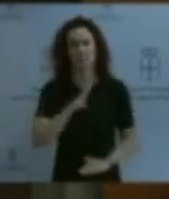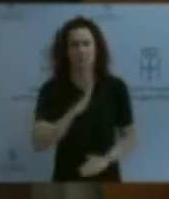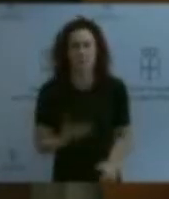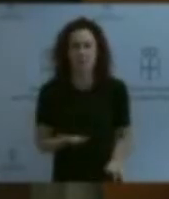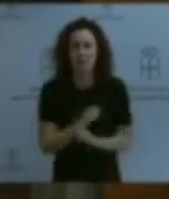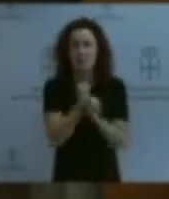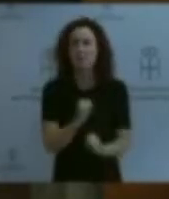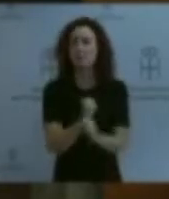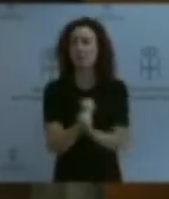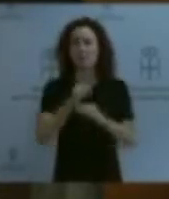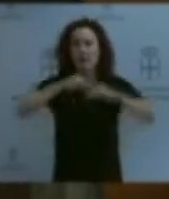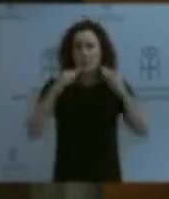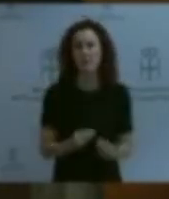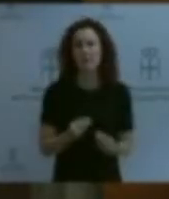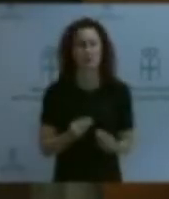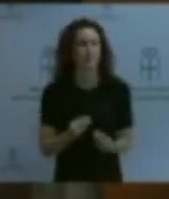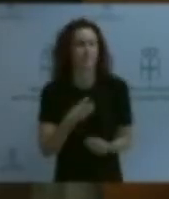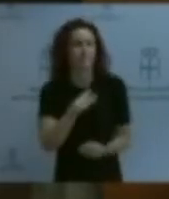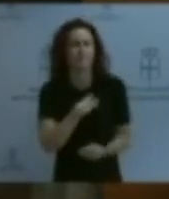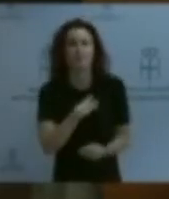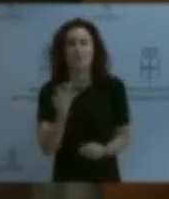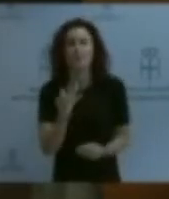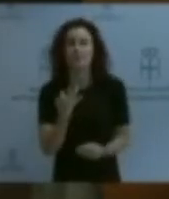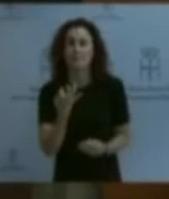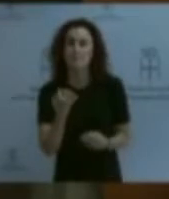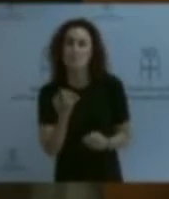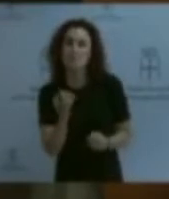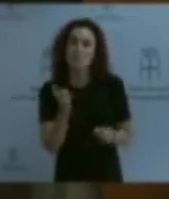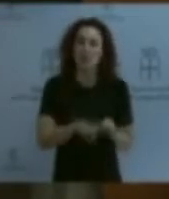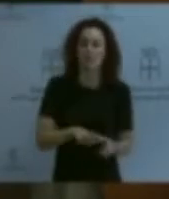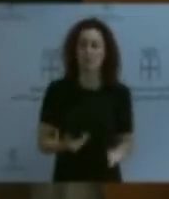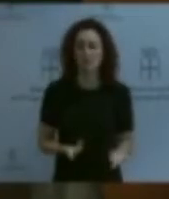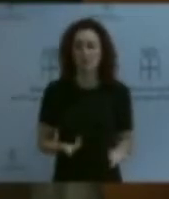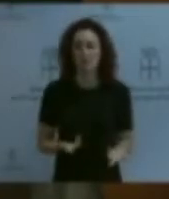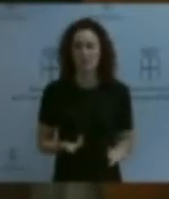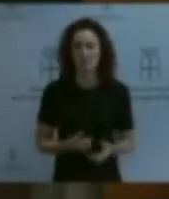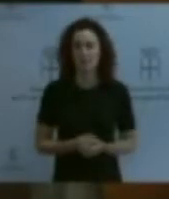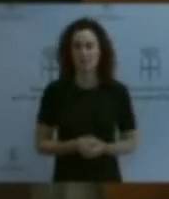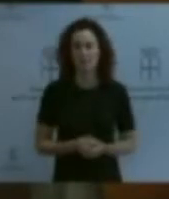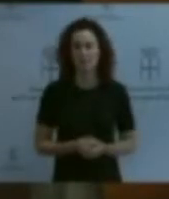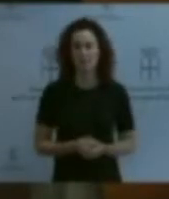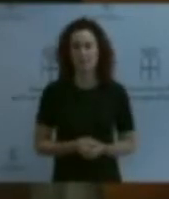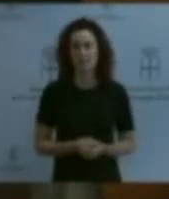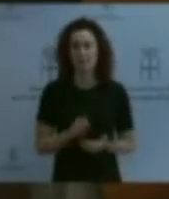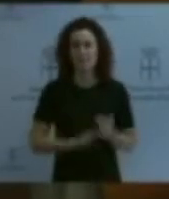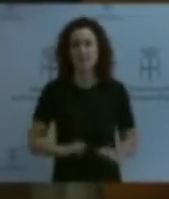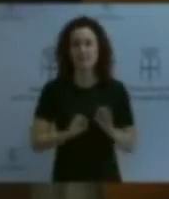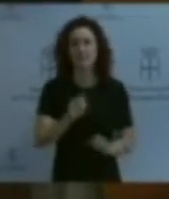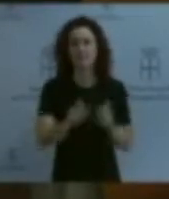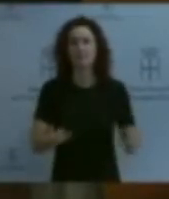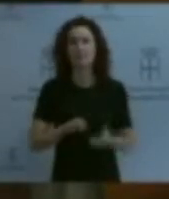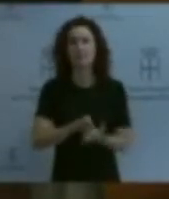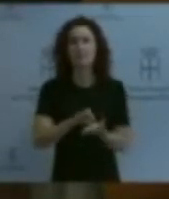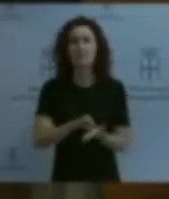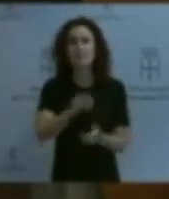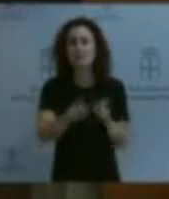plantilla también. Pero hay que reforzar la plantilla de especialistas en servicios a la comunidad, porque es la gente que está trabajando justamente ahora o